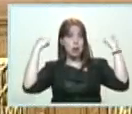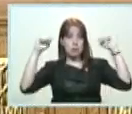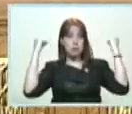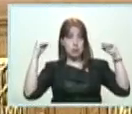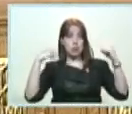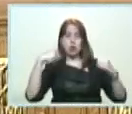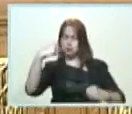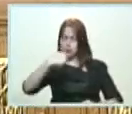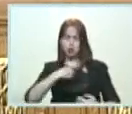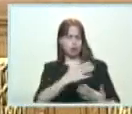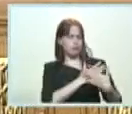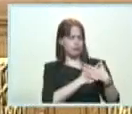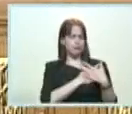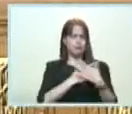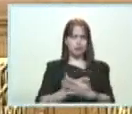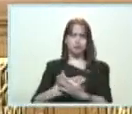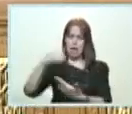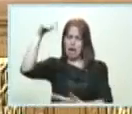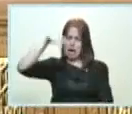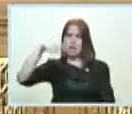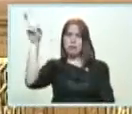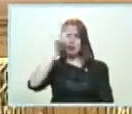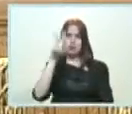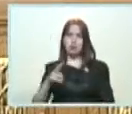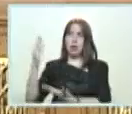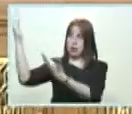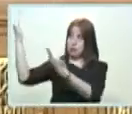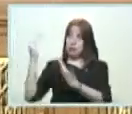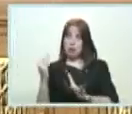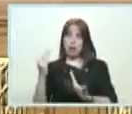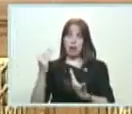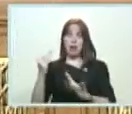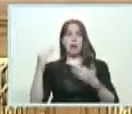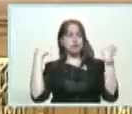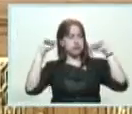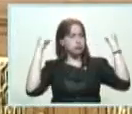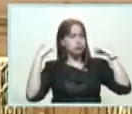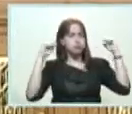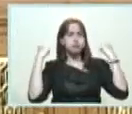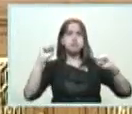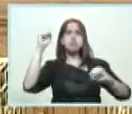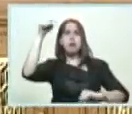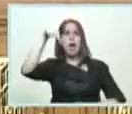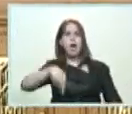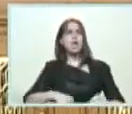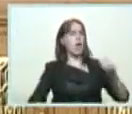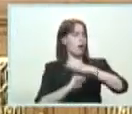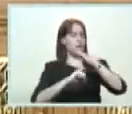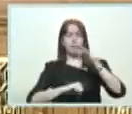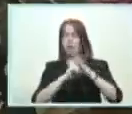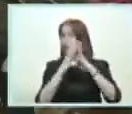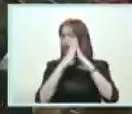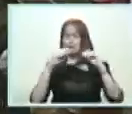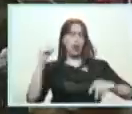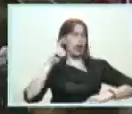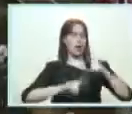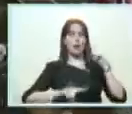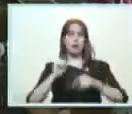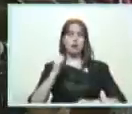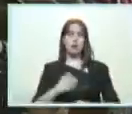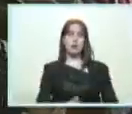yo le ofrezco la República Bolivariana de Venezuela para que vengan a entrenarse y para apoyarlos en todos los sentidos.